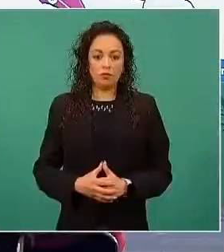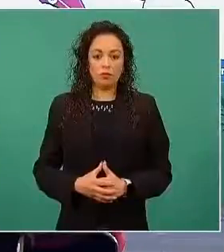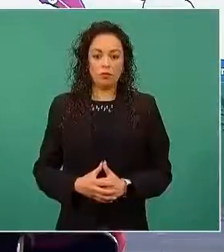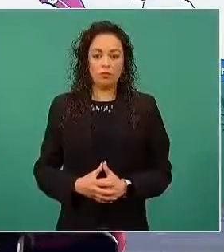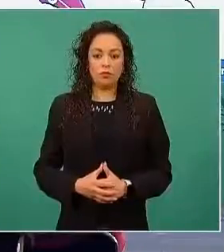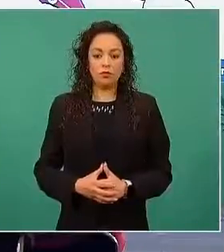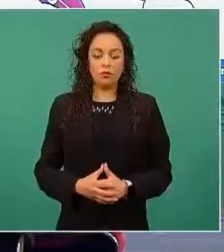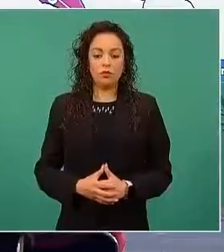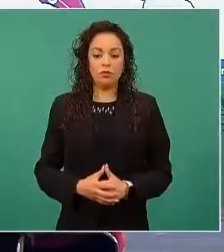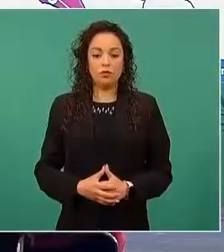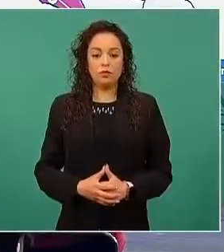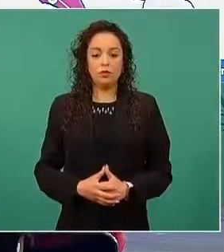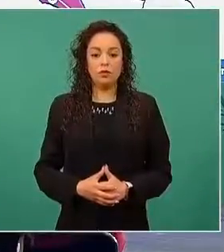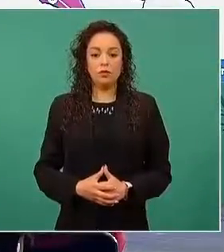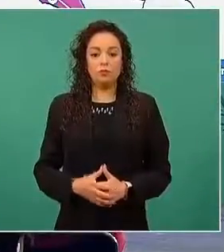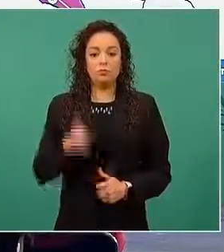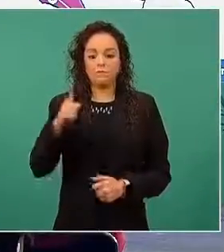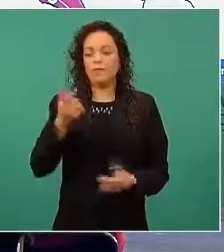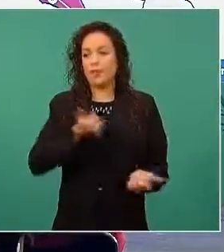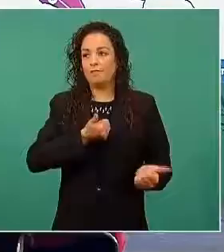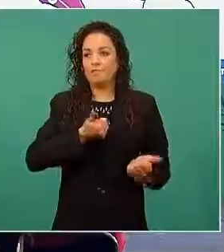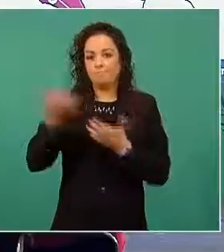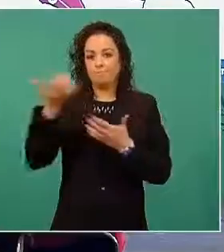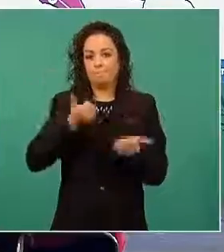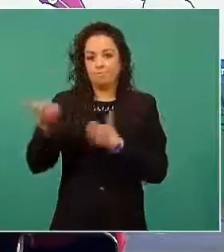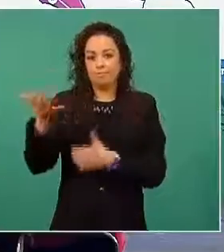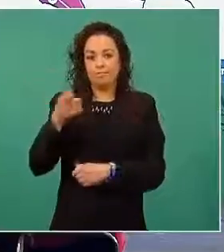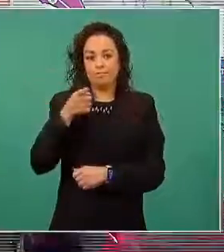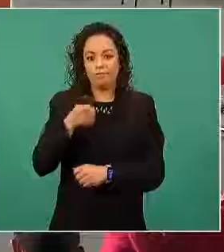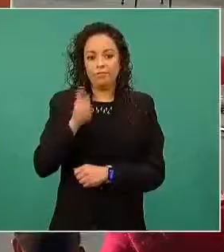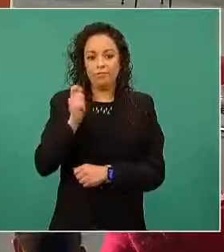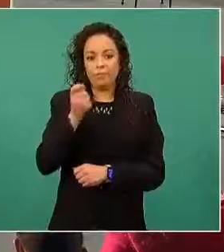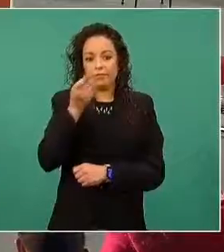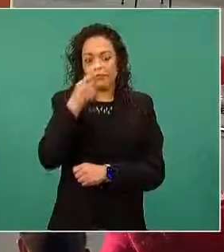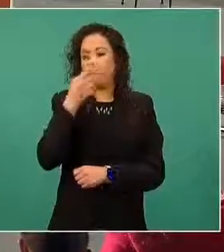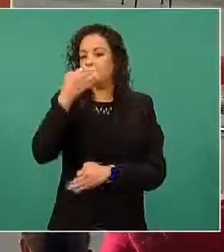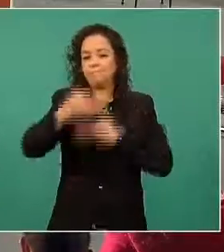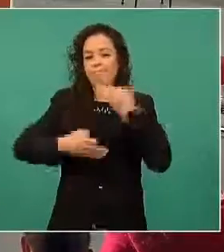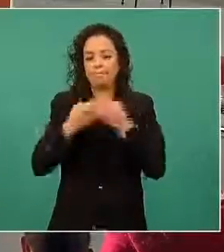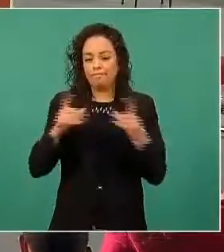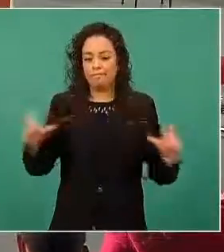sus medicamentos. Es todo, señor presidente. Gracias. Gracias. Gracias. Gracias.